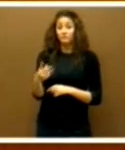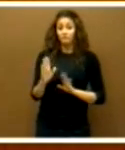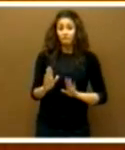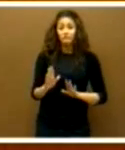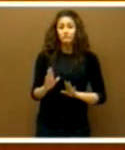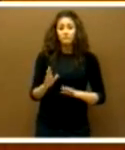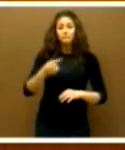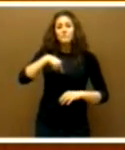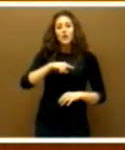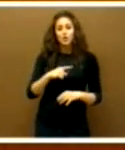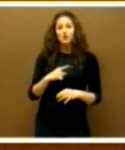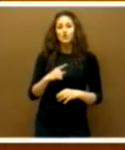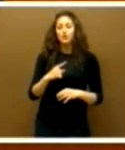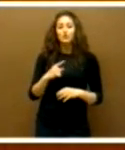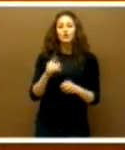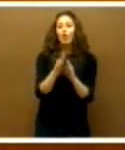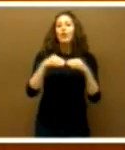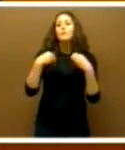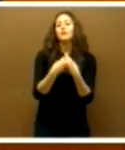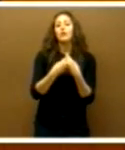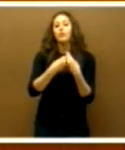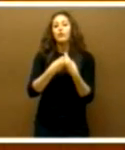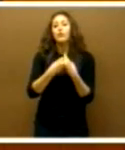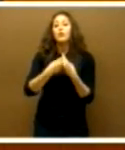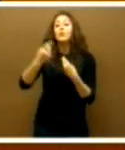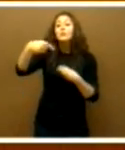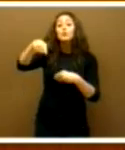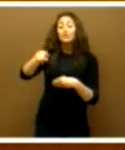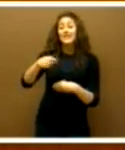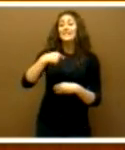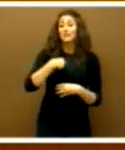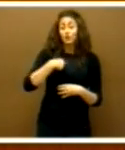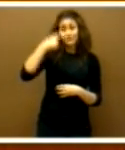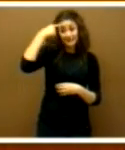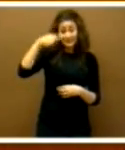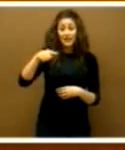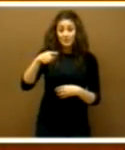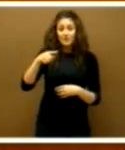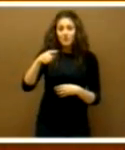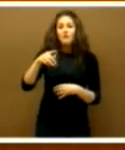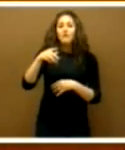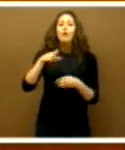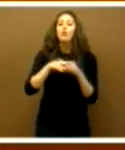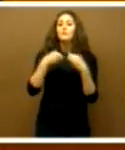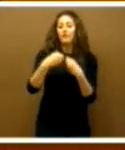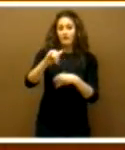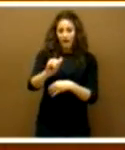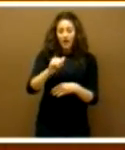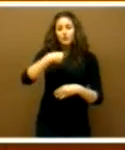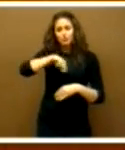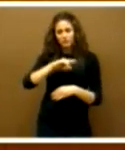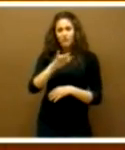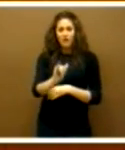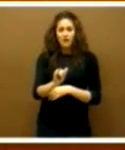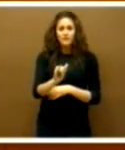tenemos toda la documentación que usted y yo sabemos que existe, sabemos que existe